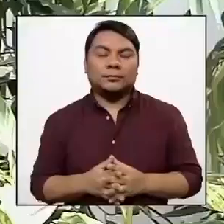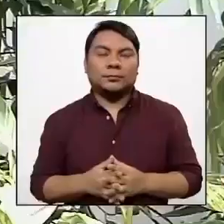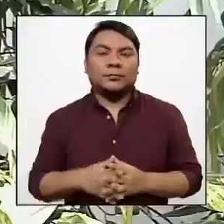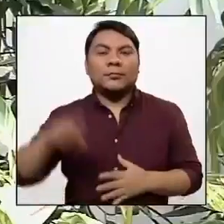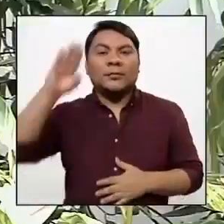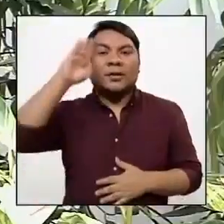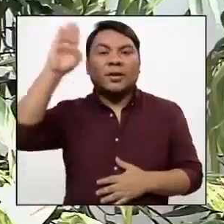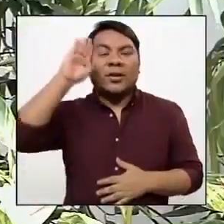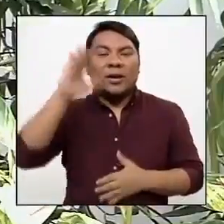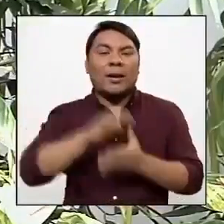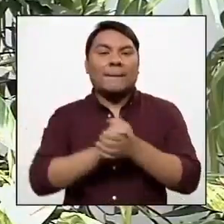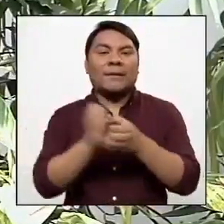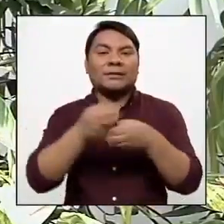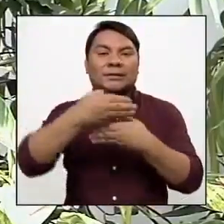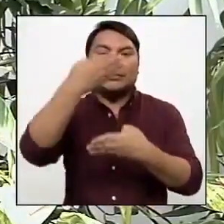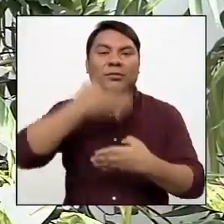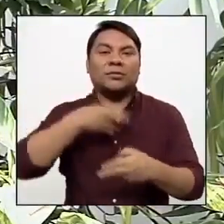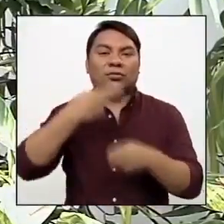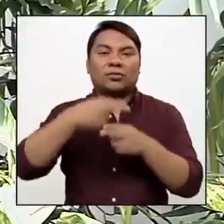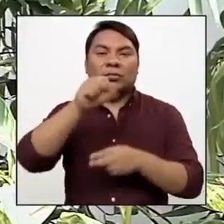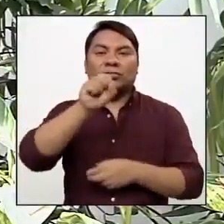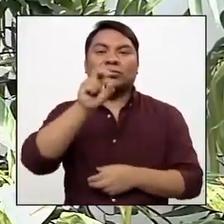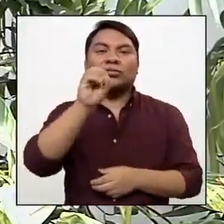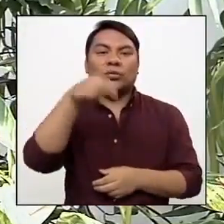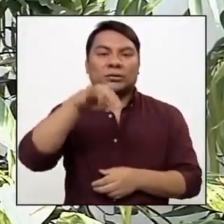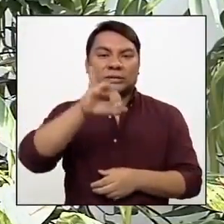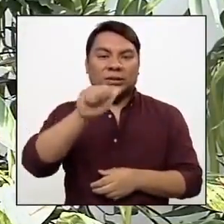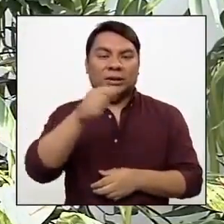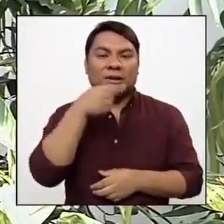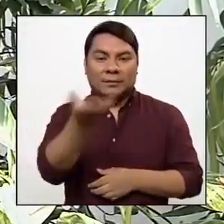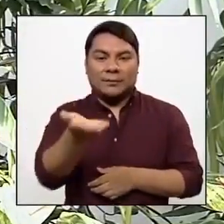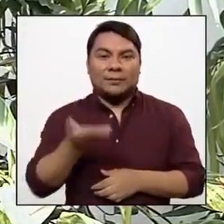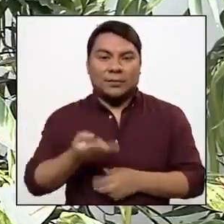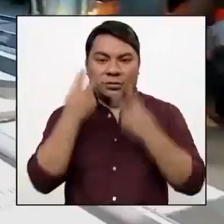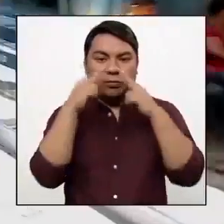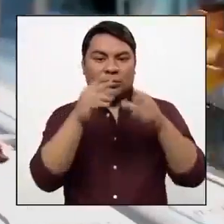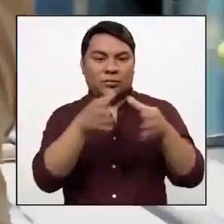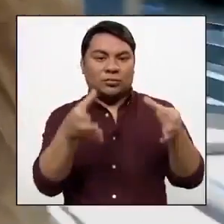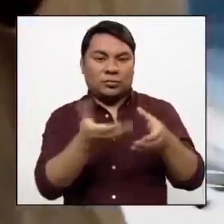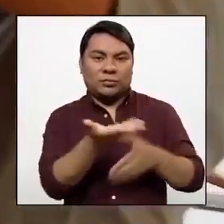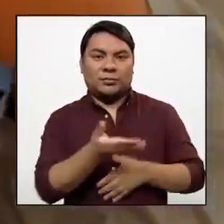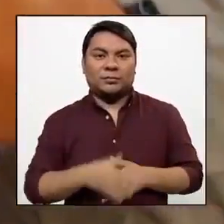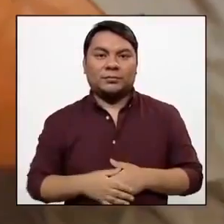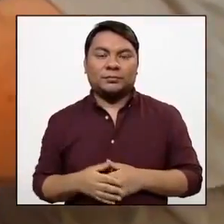Hola amigos de Sin Barreras, mi nombre es Sonia de la Fuente, los invito a conocer el Centro Munani.